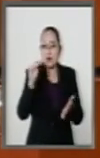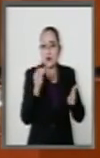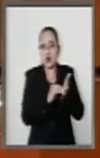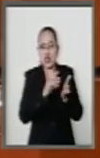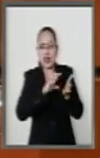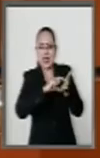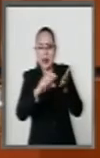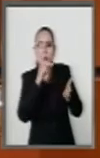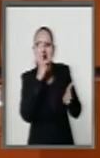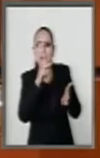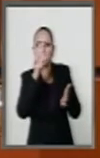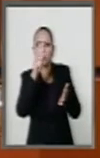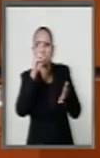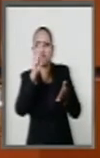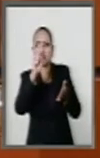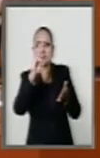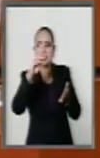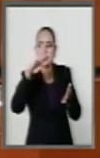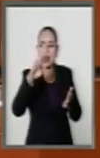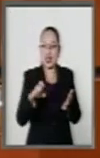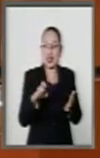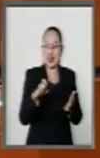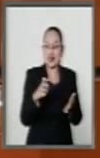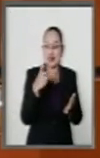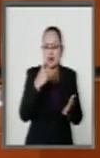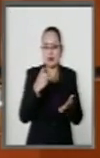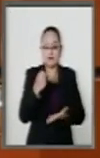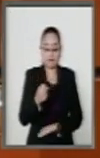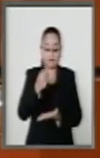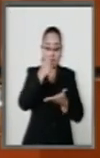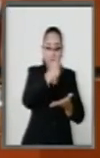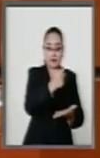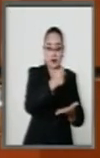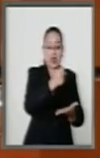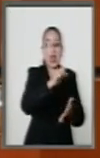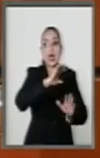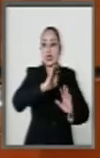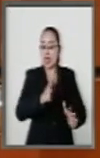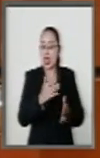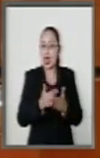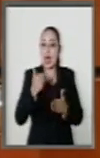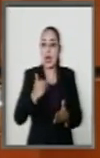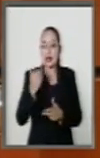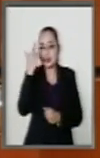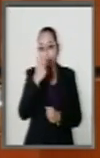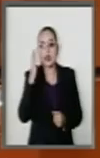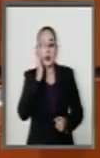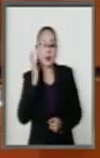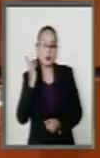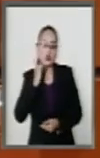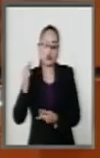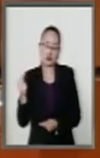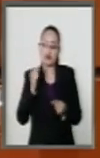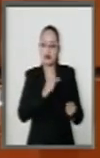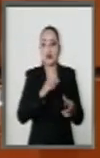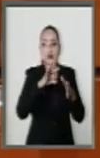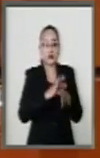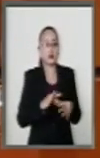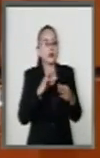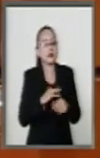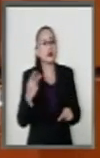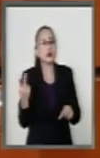posible? Si es una cuestión presupuestaria y ya hay un diagnóstico de la Cámara de Diputados que dice